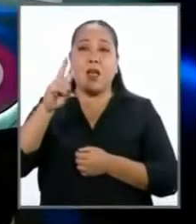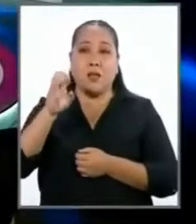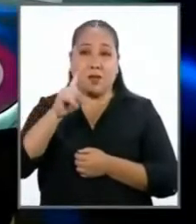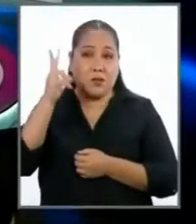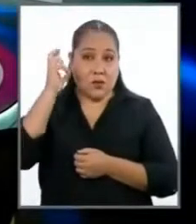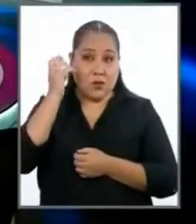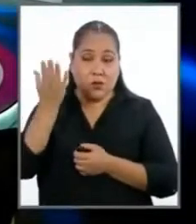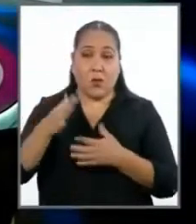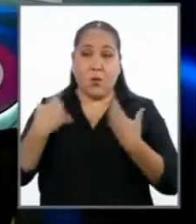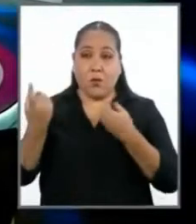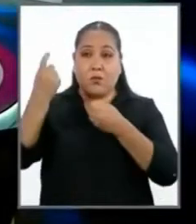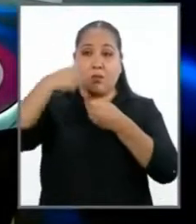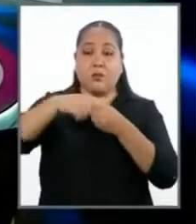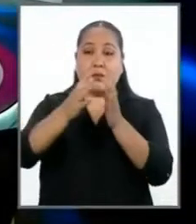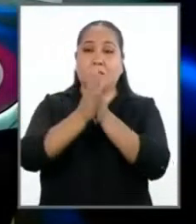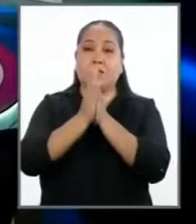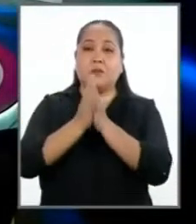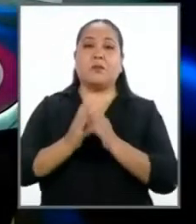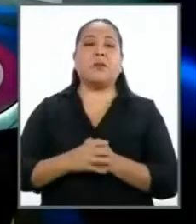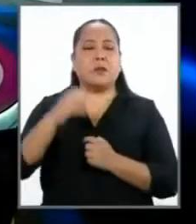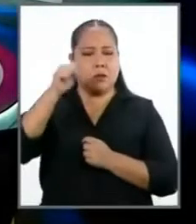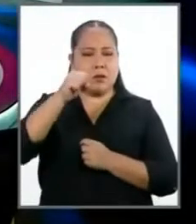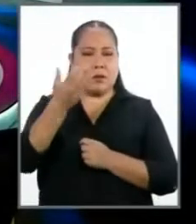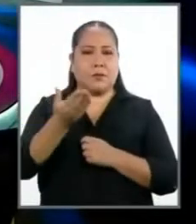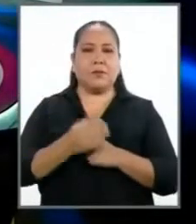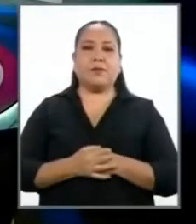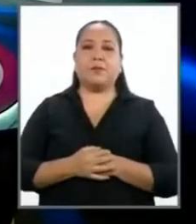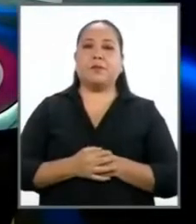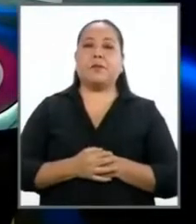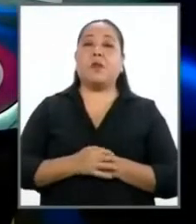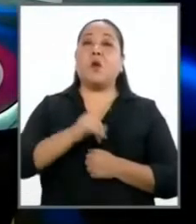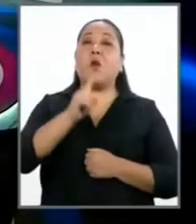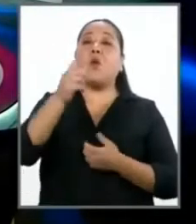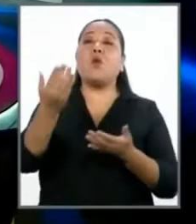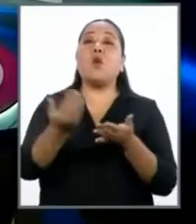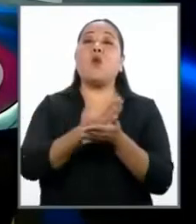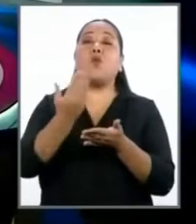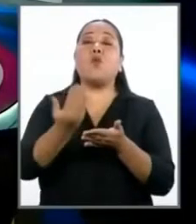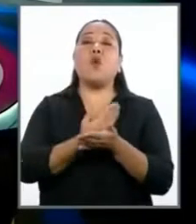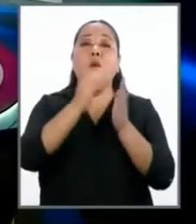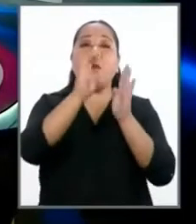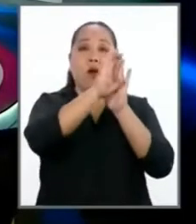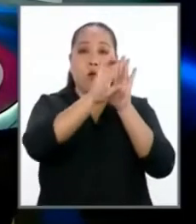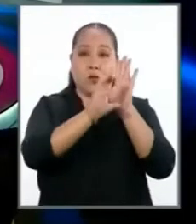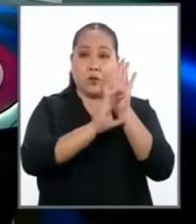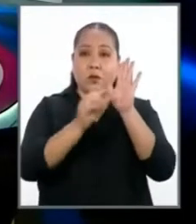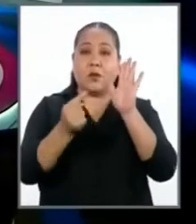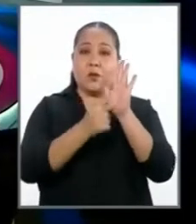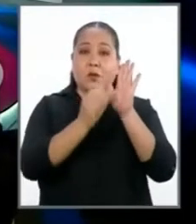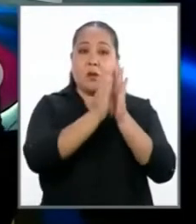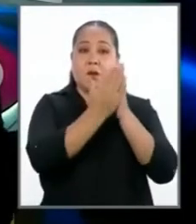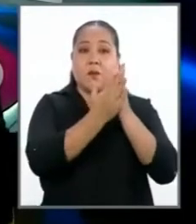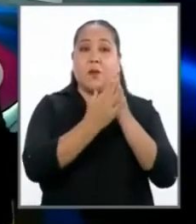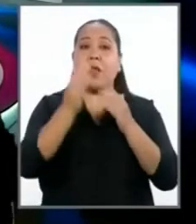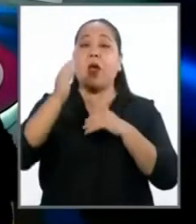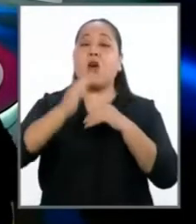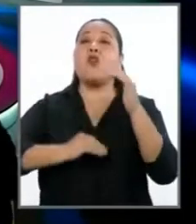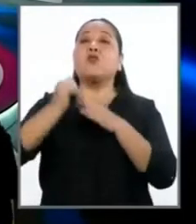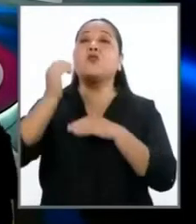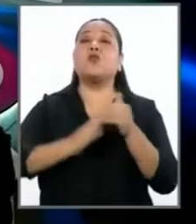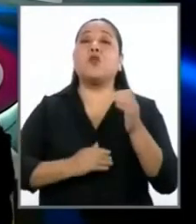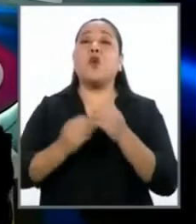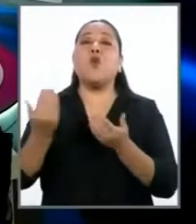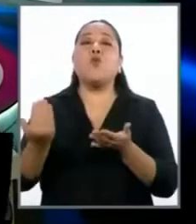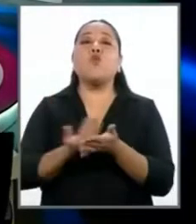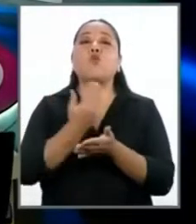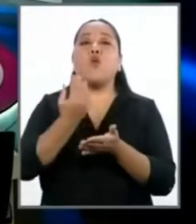puede intervenir por favor. Sí, claro. Adelante. Una nueva constitución para construir un nuevo Perú.